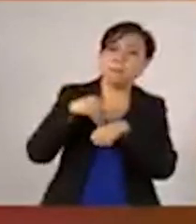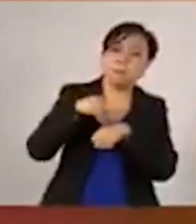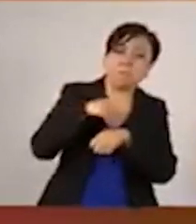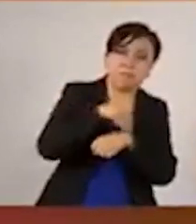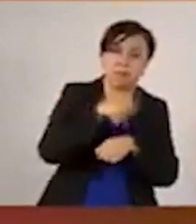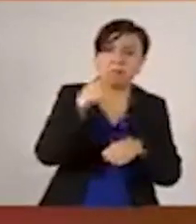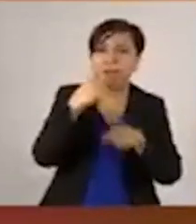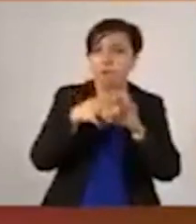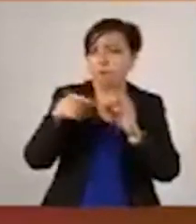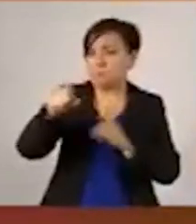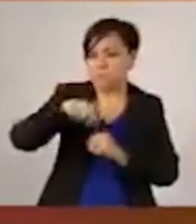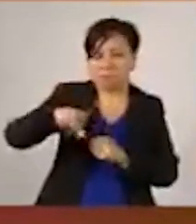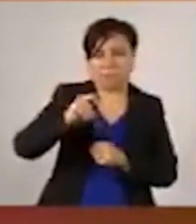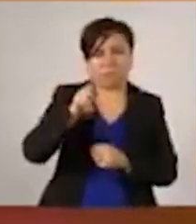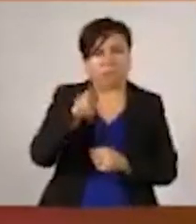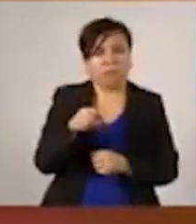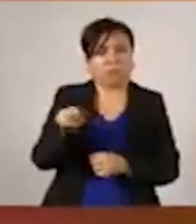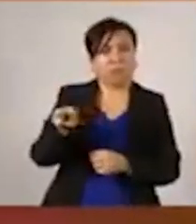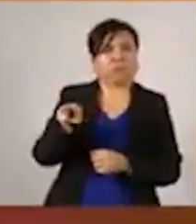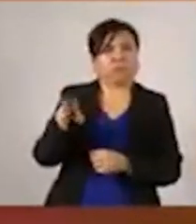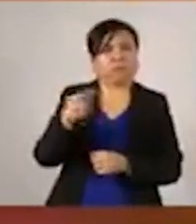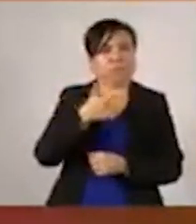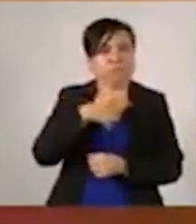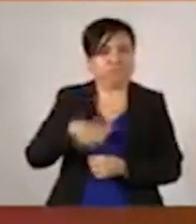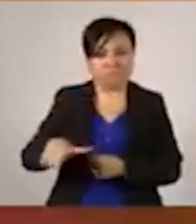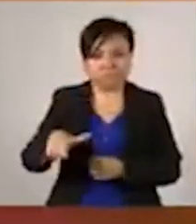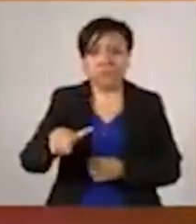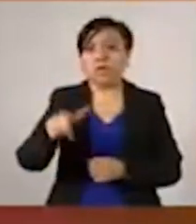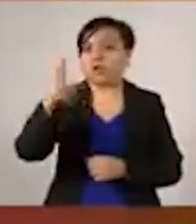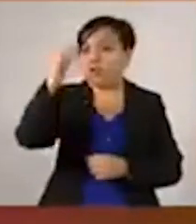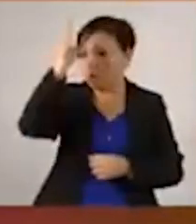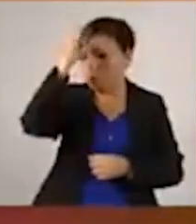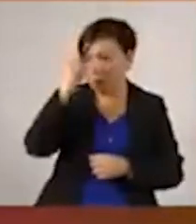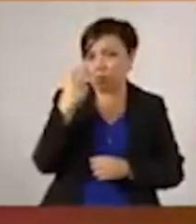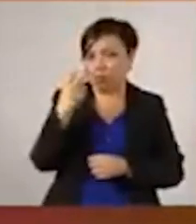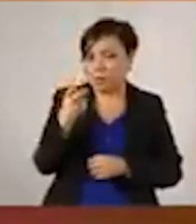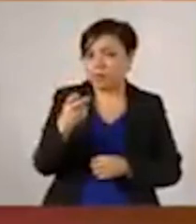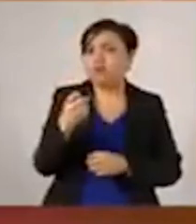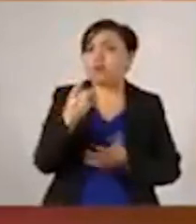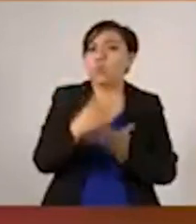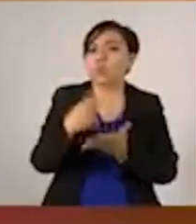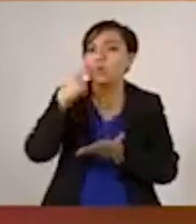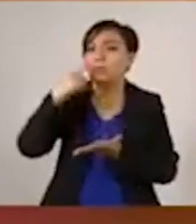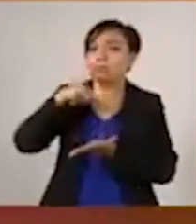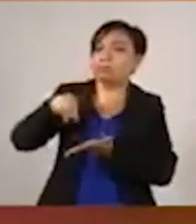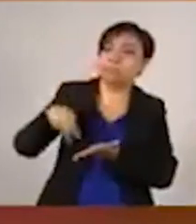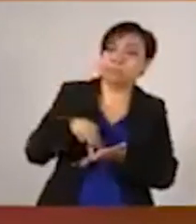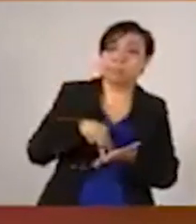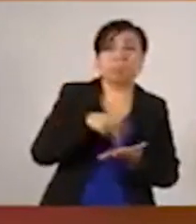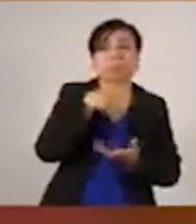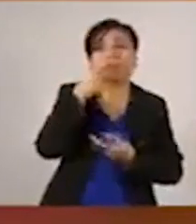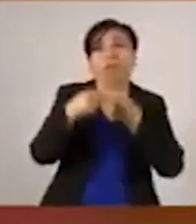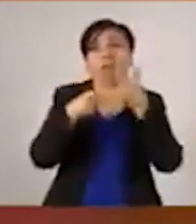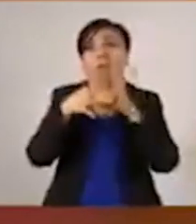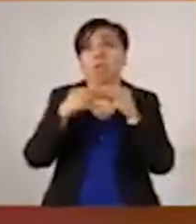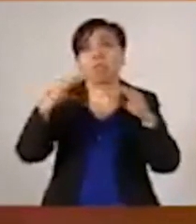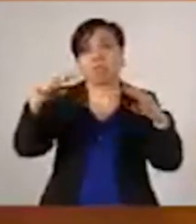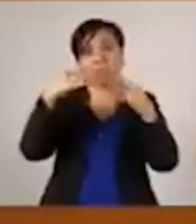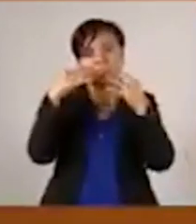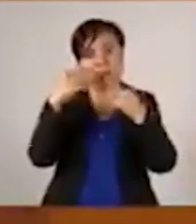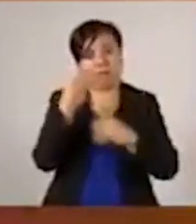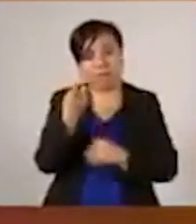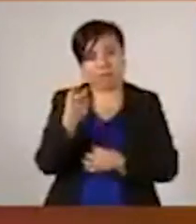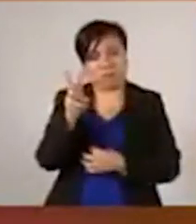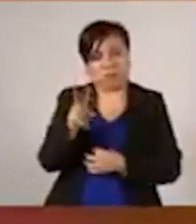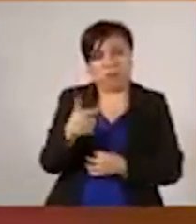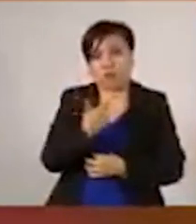manipulada sólo por tener el micrófono o tener el reflector. A